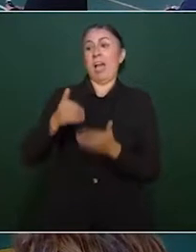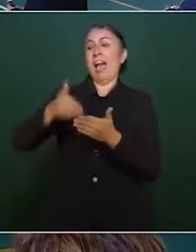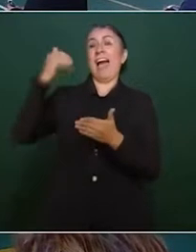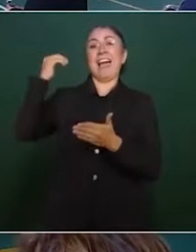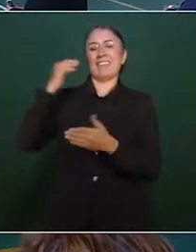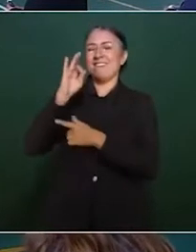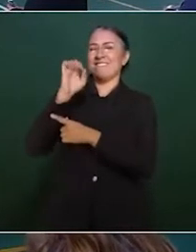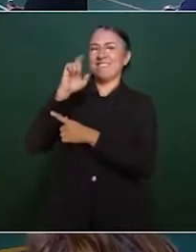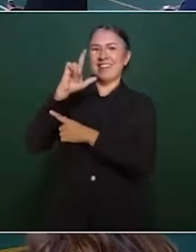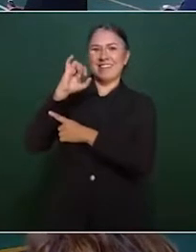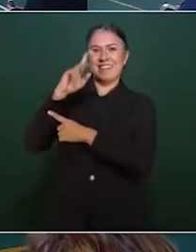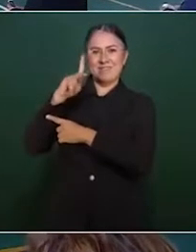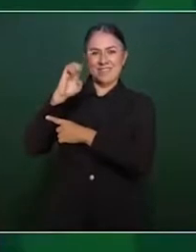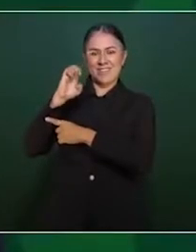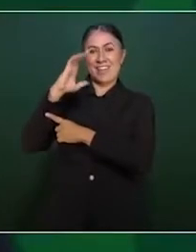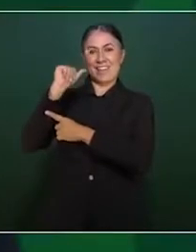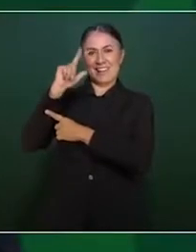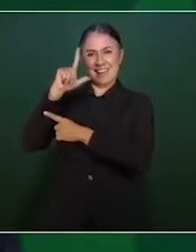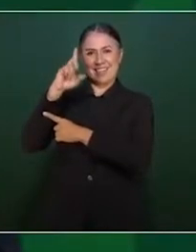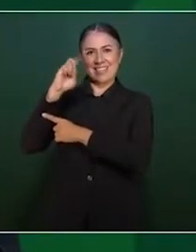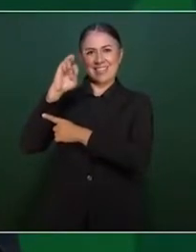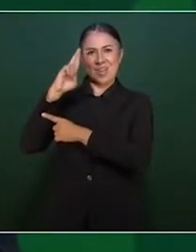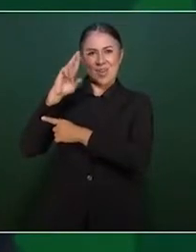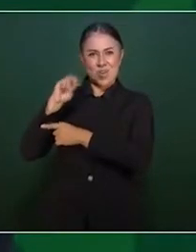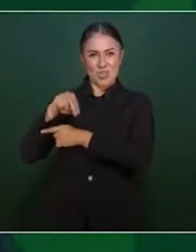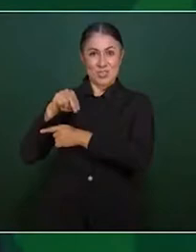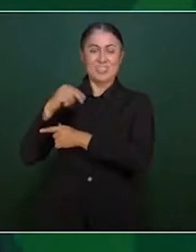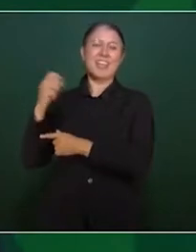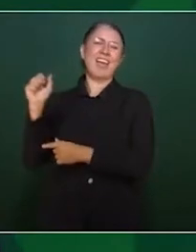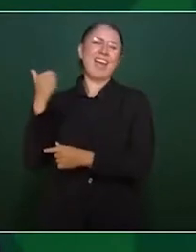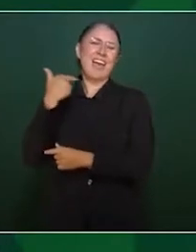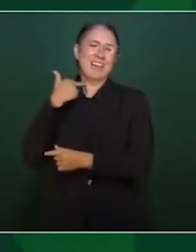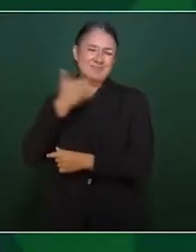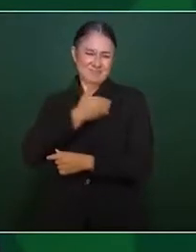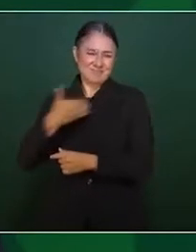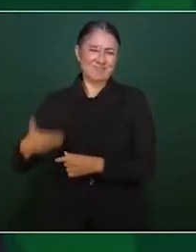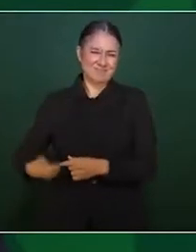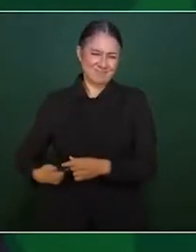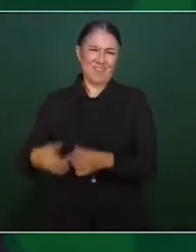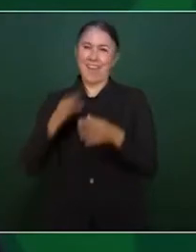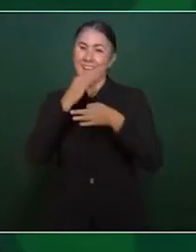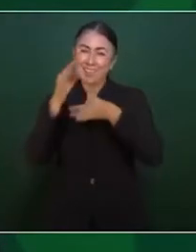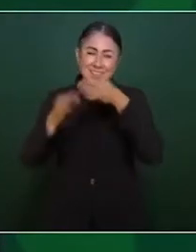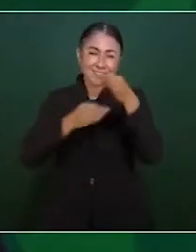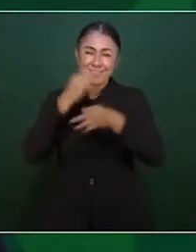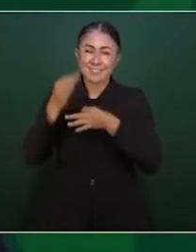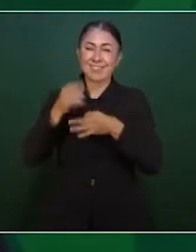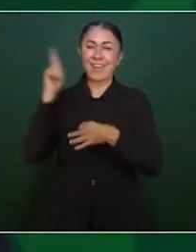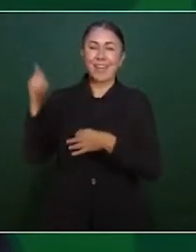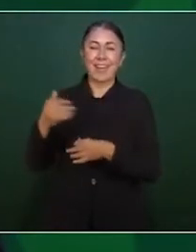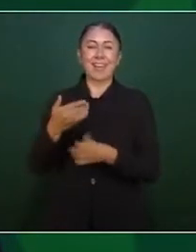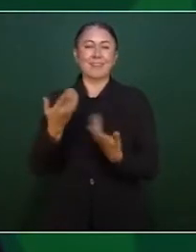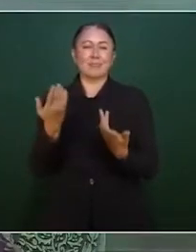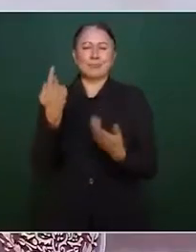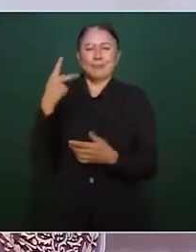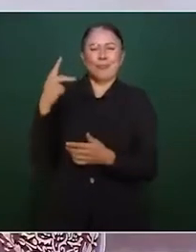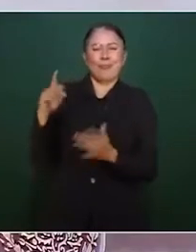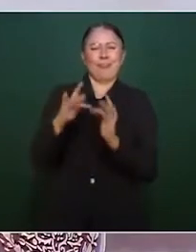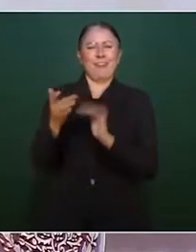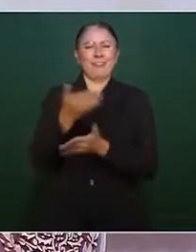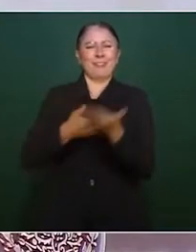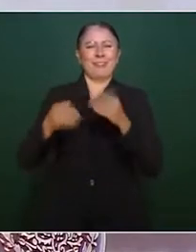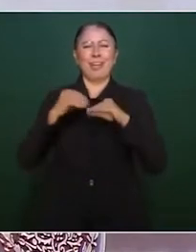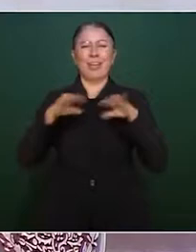Calderón, a través de sus redes sociales, citando un estudio del sitio DicesMX, que es